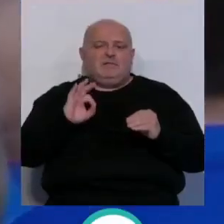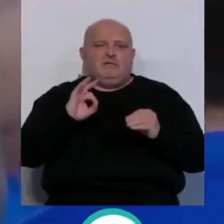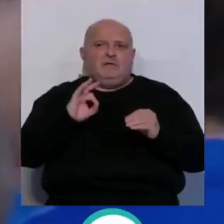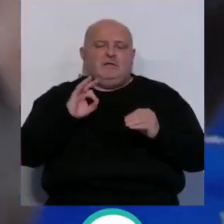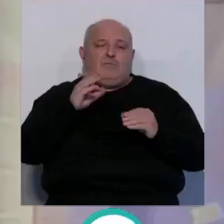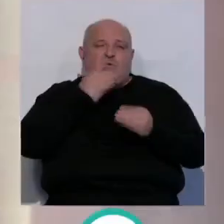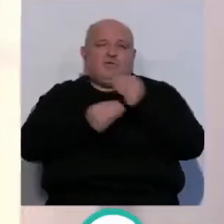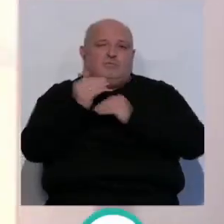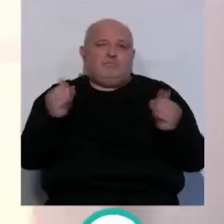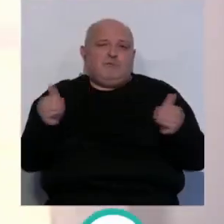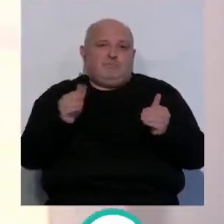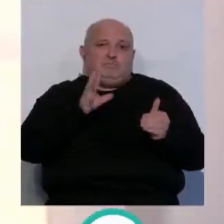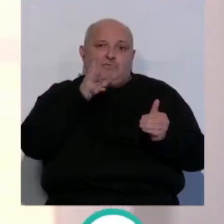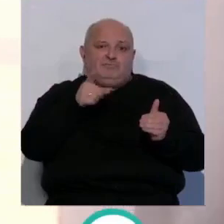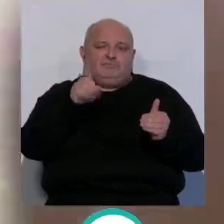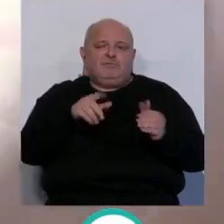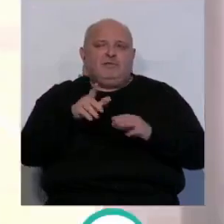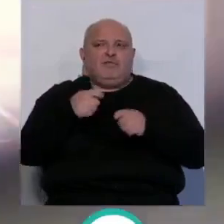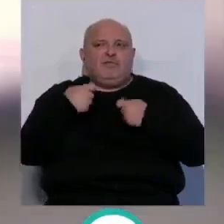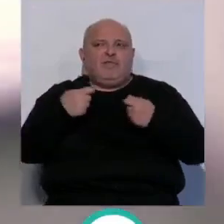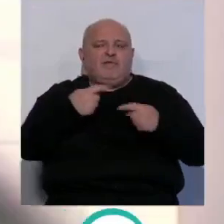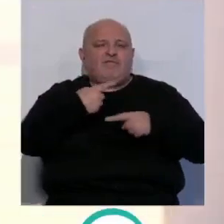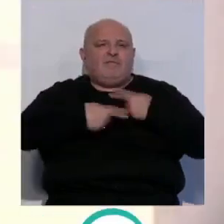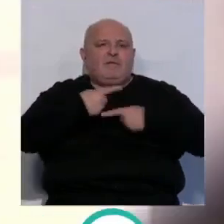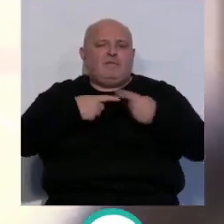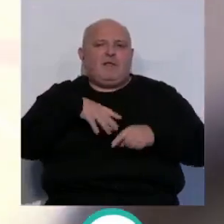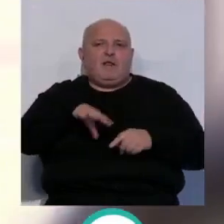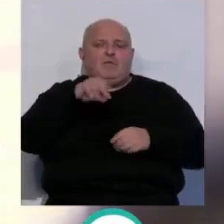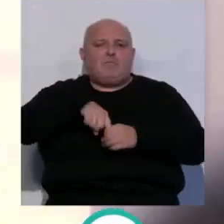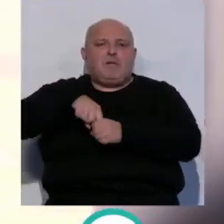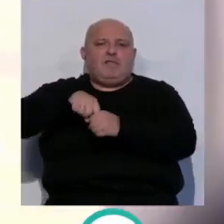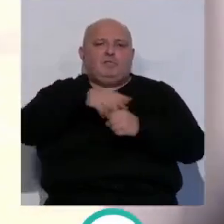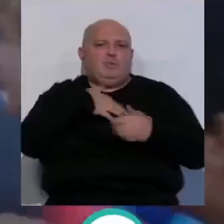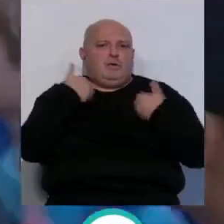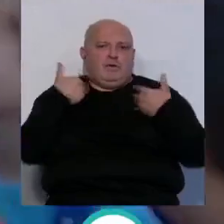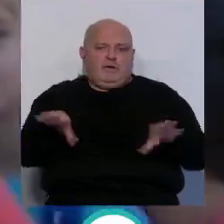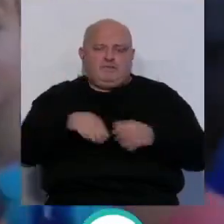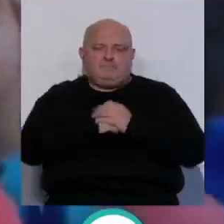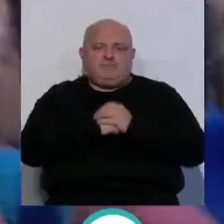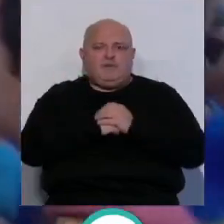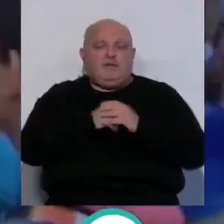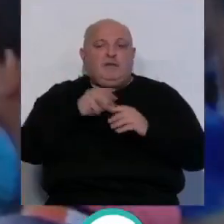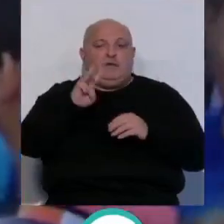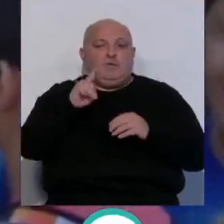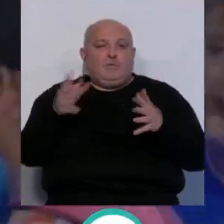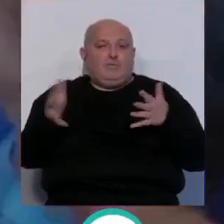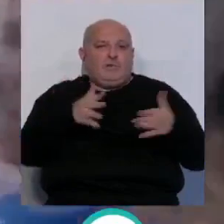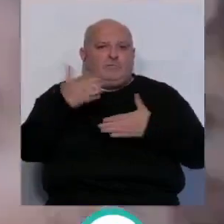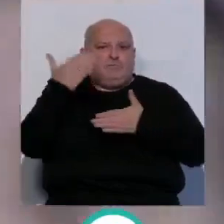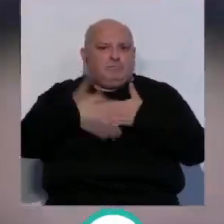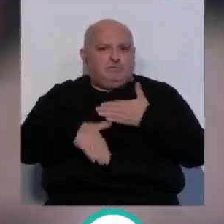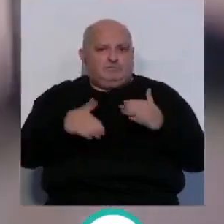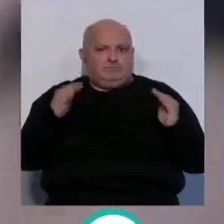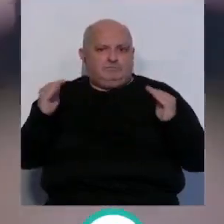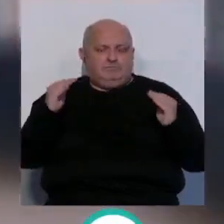bajada en la natalidad tiene como objetivo favorecer que las familias puedan elegir plaza en el centro que lo deseen. Hasta el 31 de marzo está abierto el